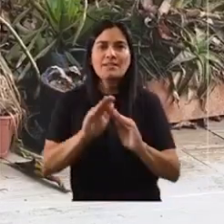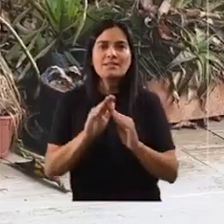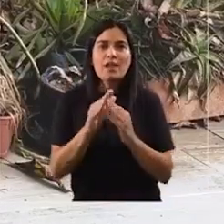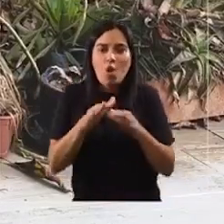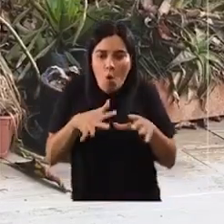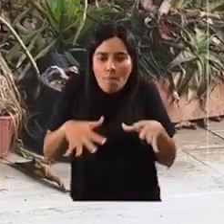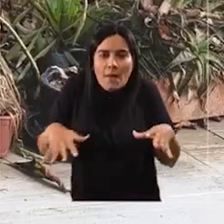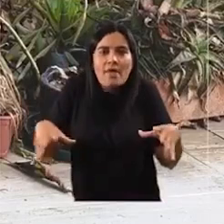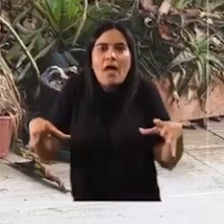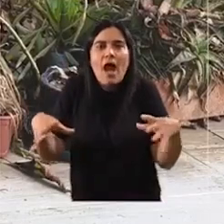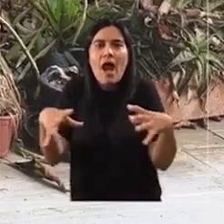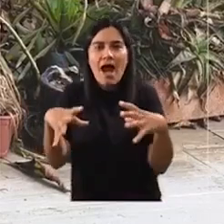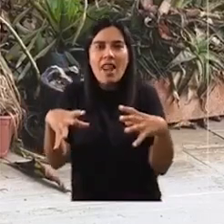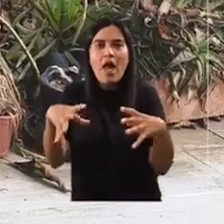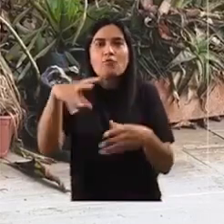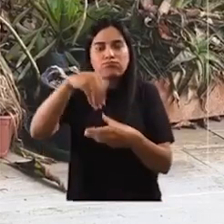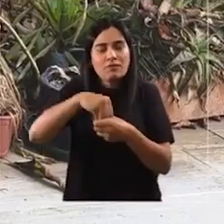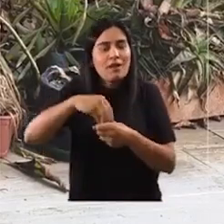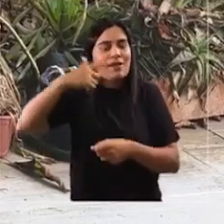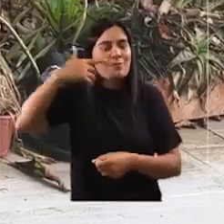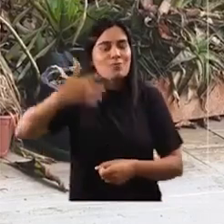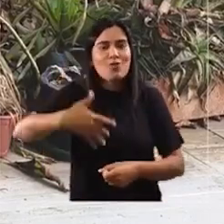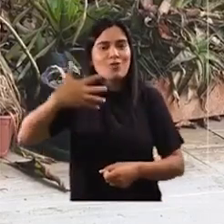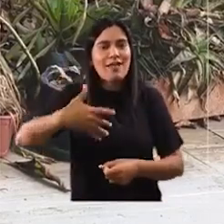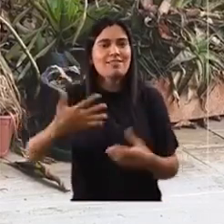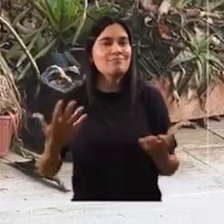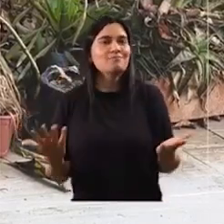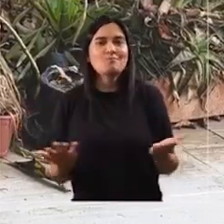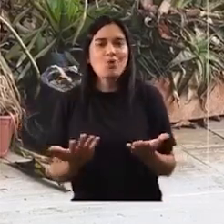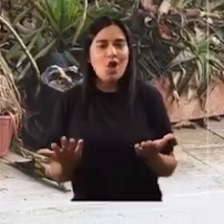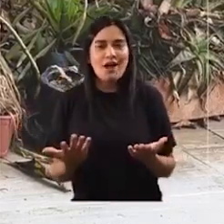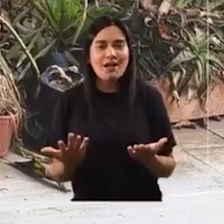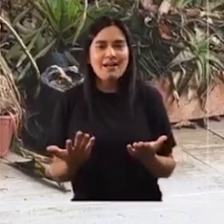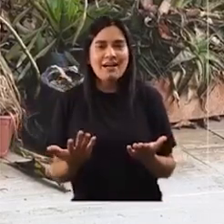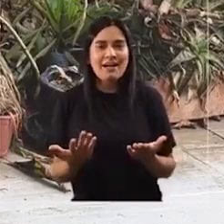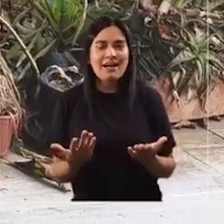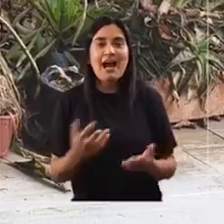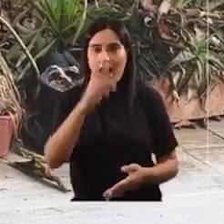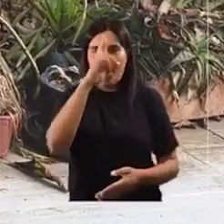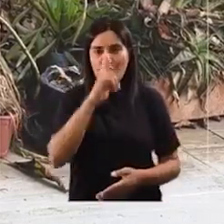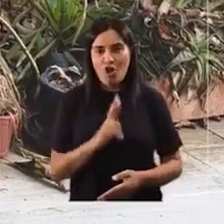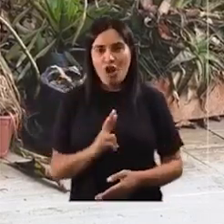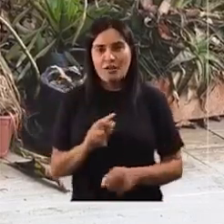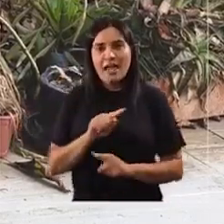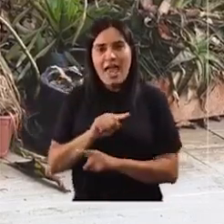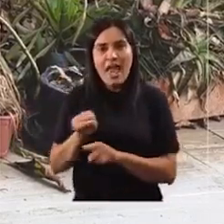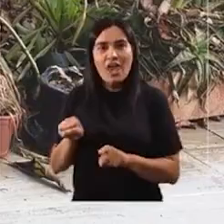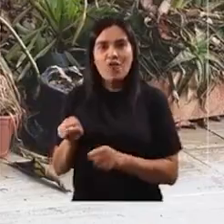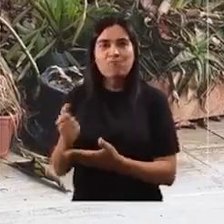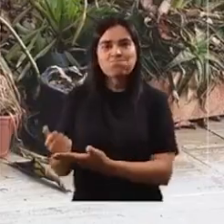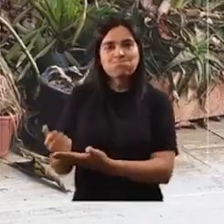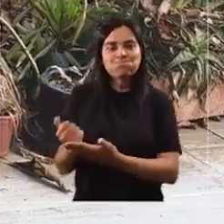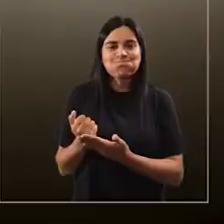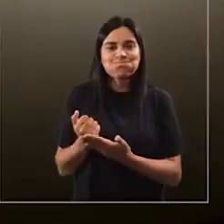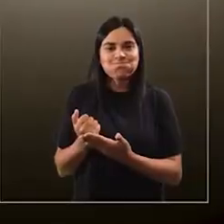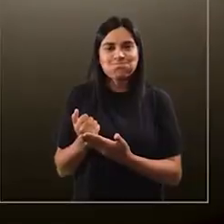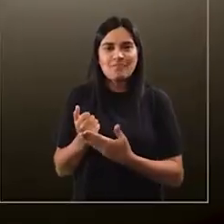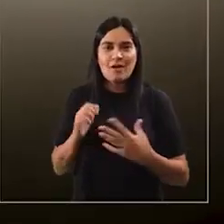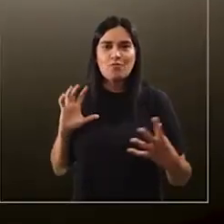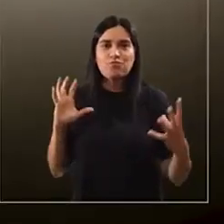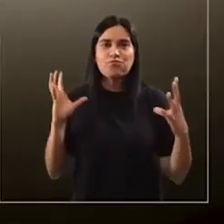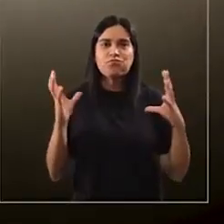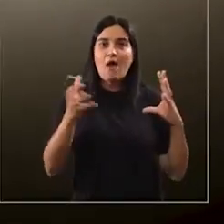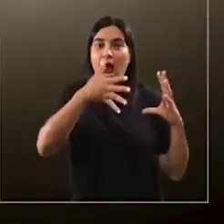proteger los humedales que quedan en los ambientes urbanos es tremendamente importante por el rol importante que tienen los humedales